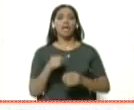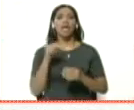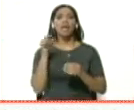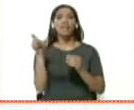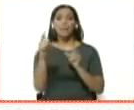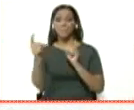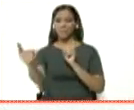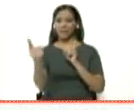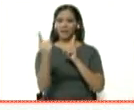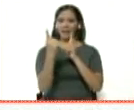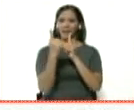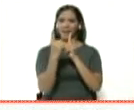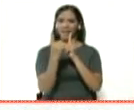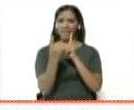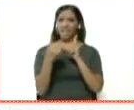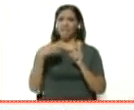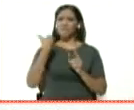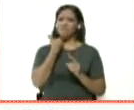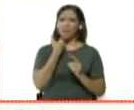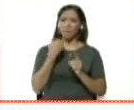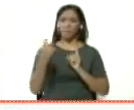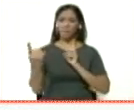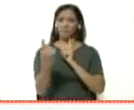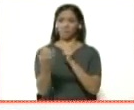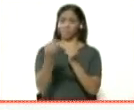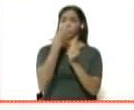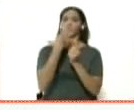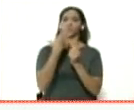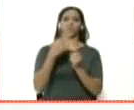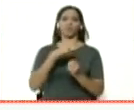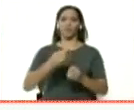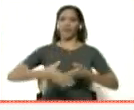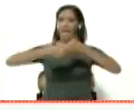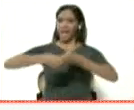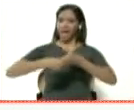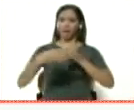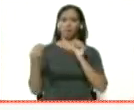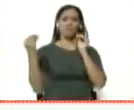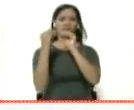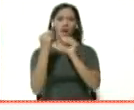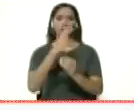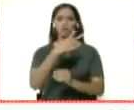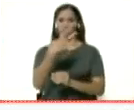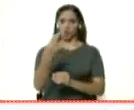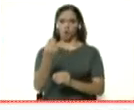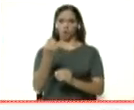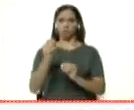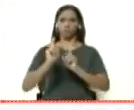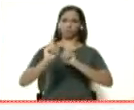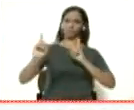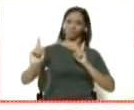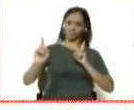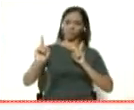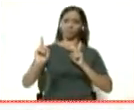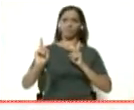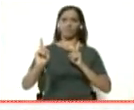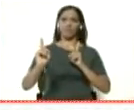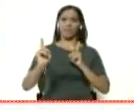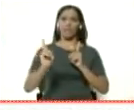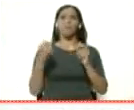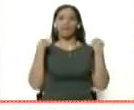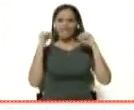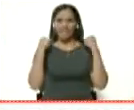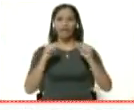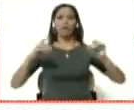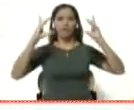personas que tienen síntomas de infecciones respiratorias agudas, no dar las manos, no besar, eso de practicar nuevas maneras de salud